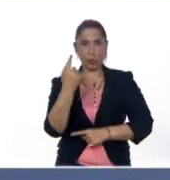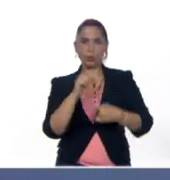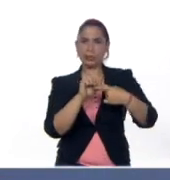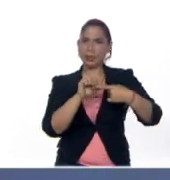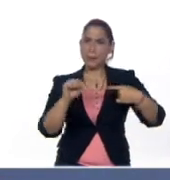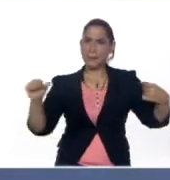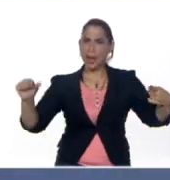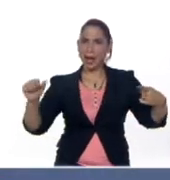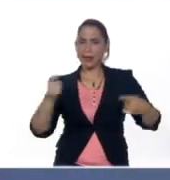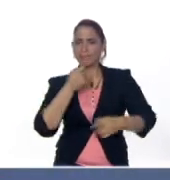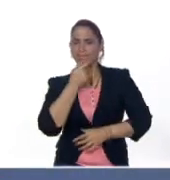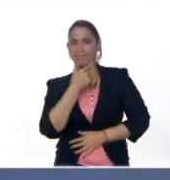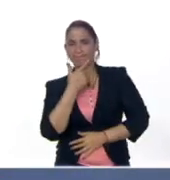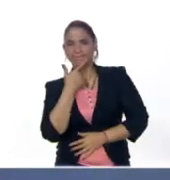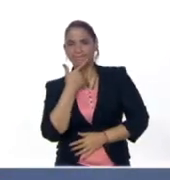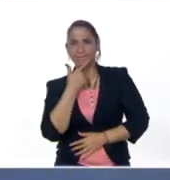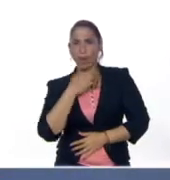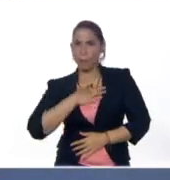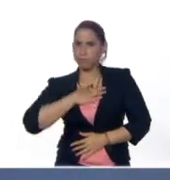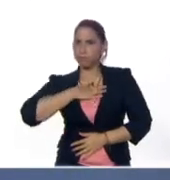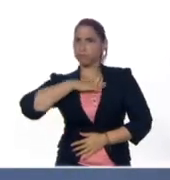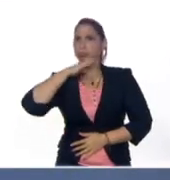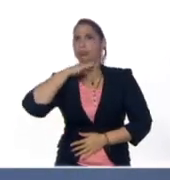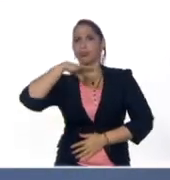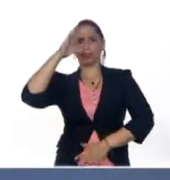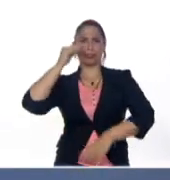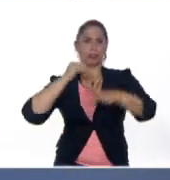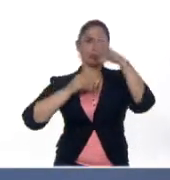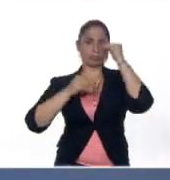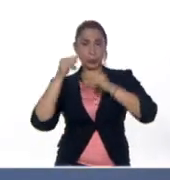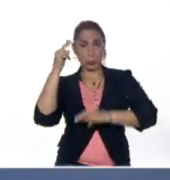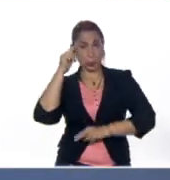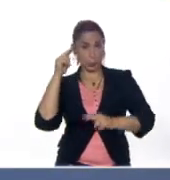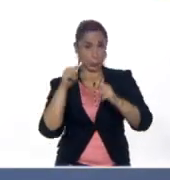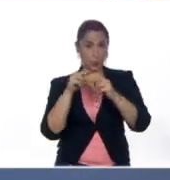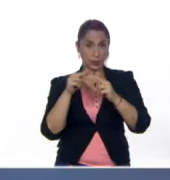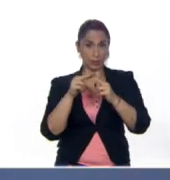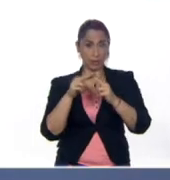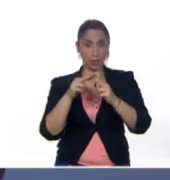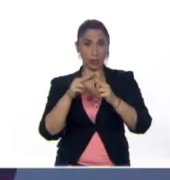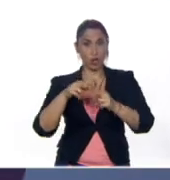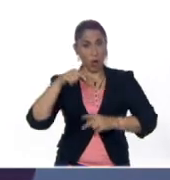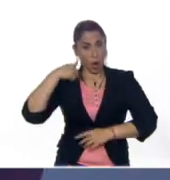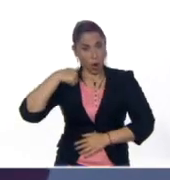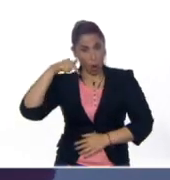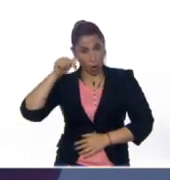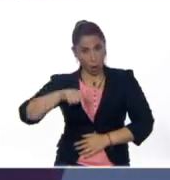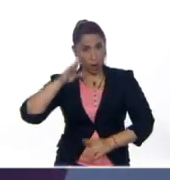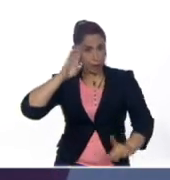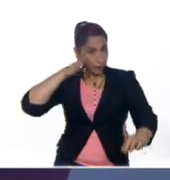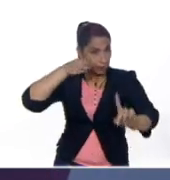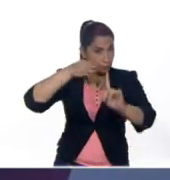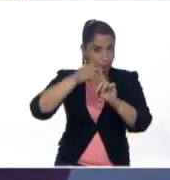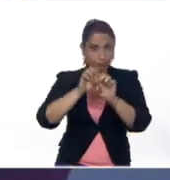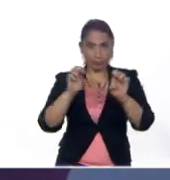maravillosa llena de aprendizajes y conocimientos. Hoy vamos a dedicar este segmento de educación especial para toda